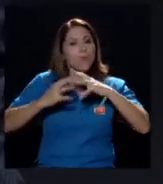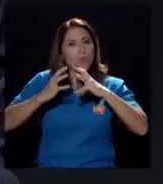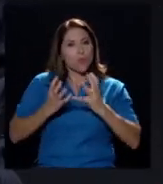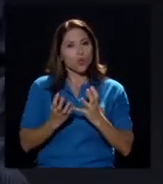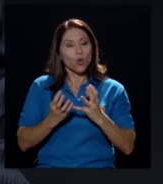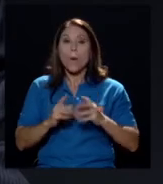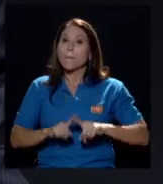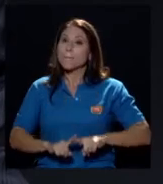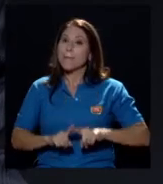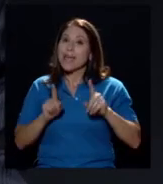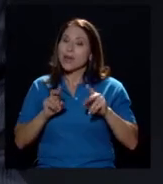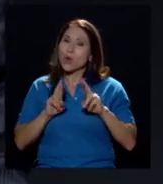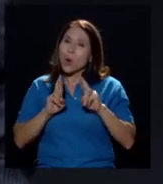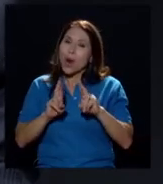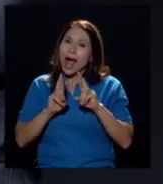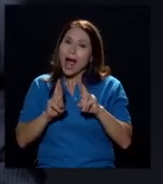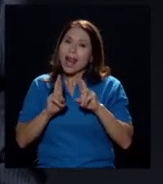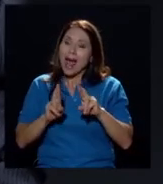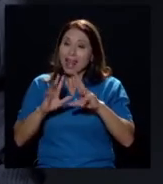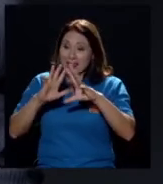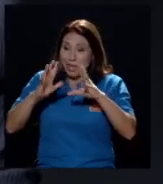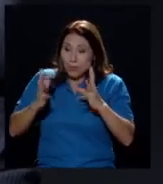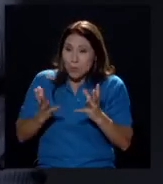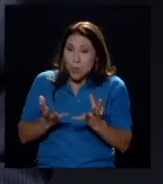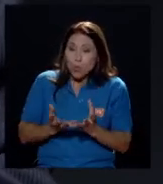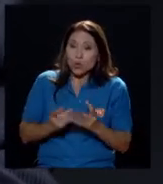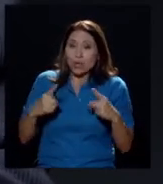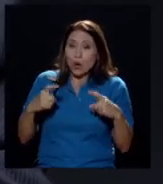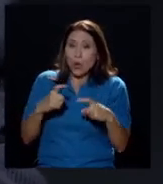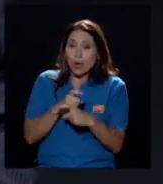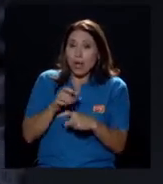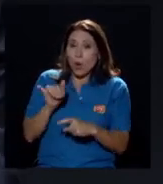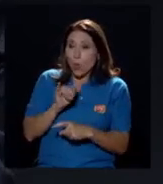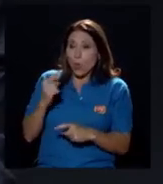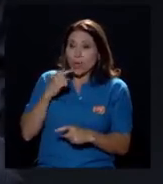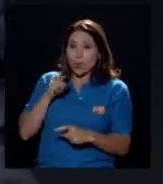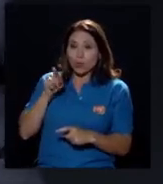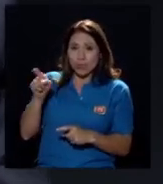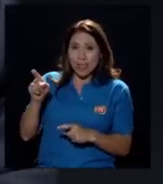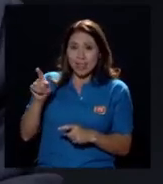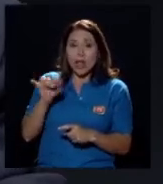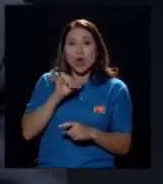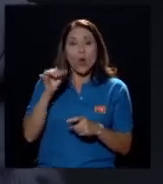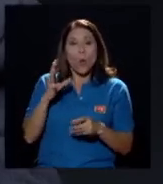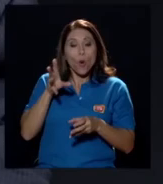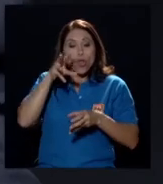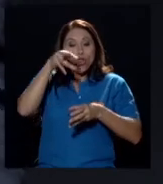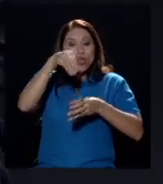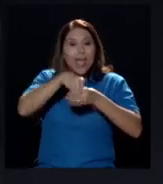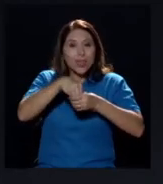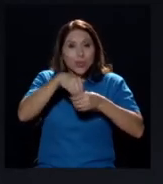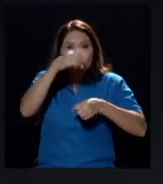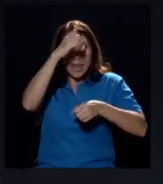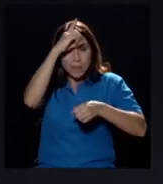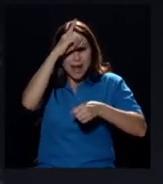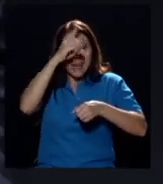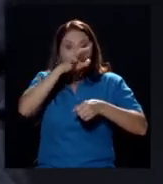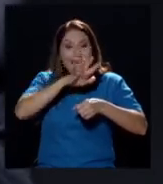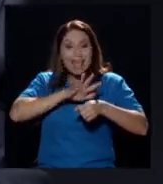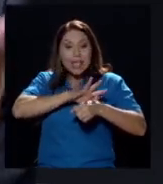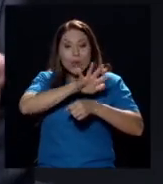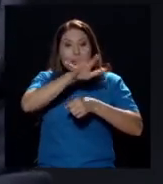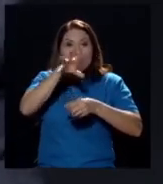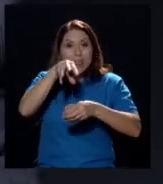complejo como usted lo describió como dentro de Alemania, como dentro de Europa con la